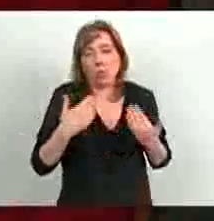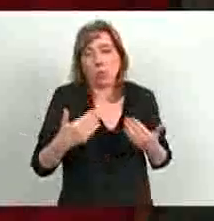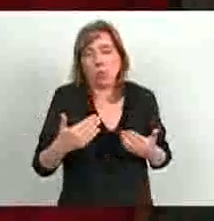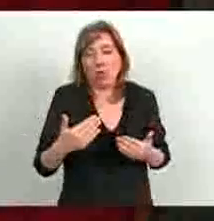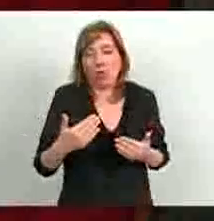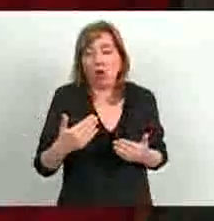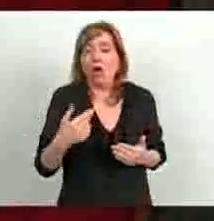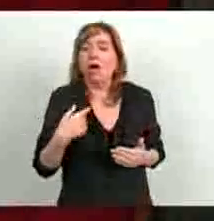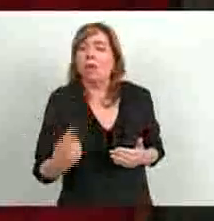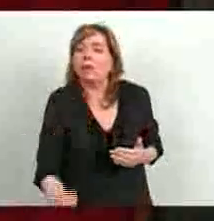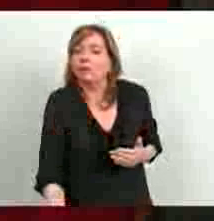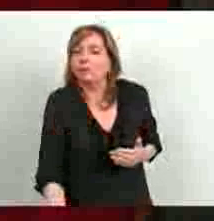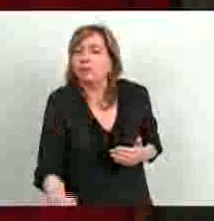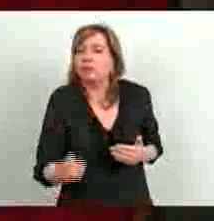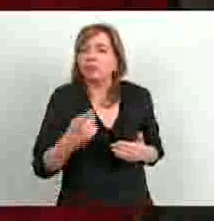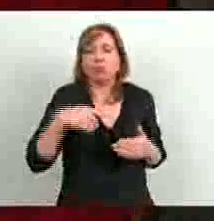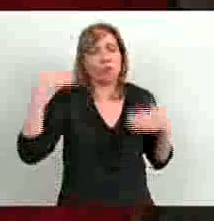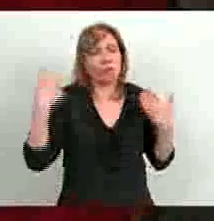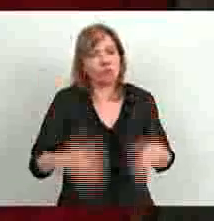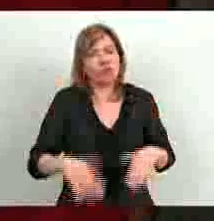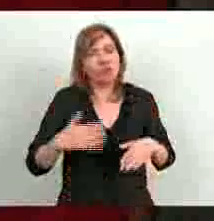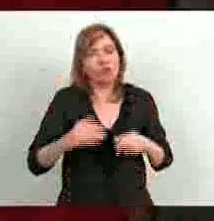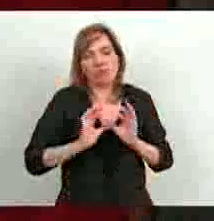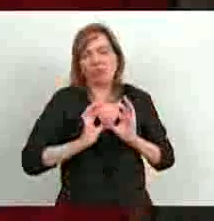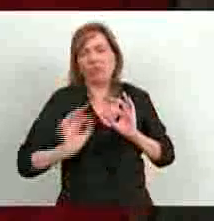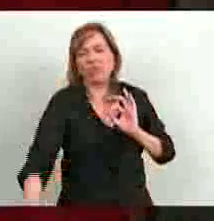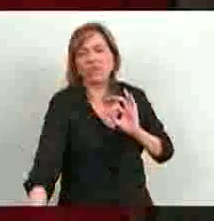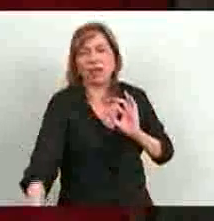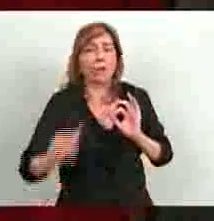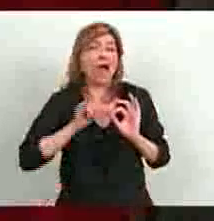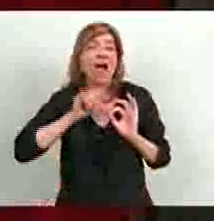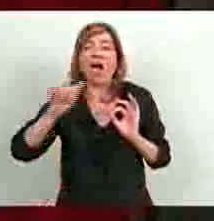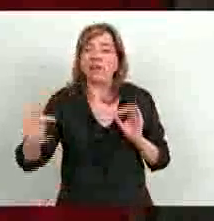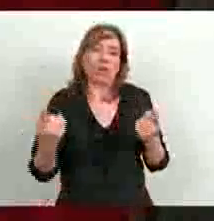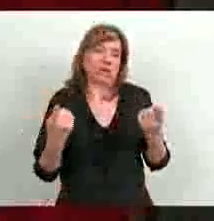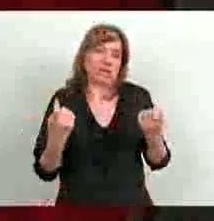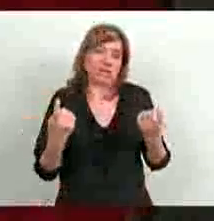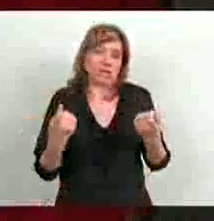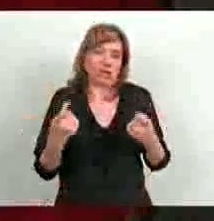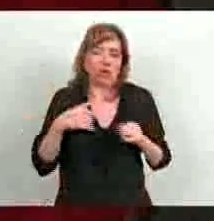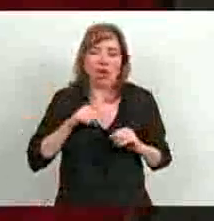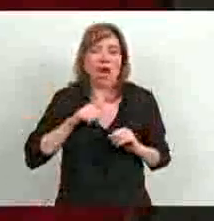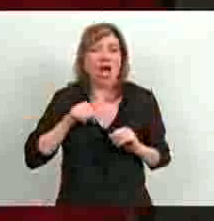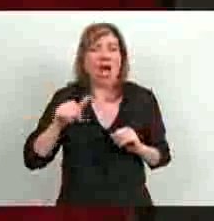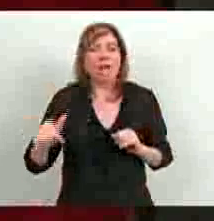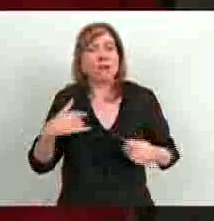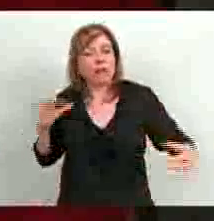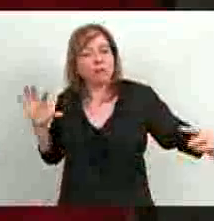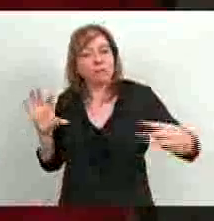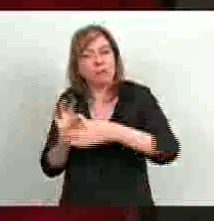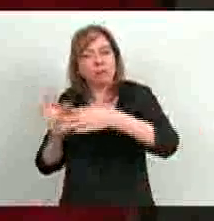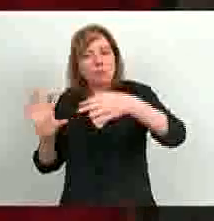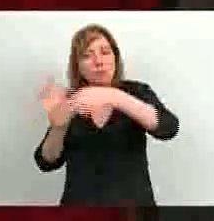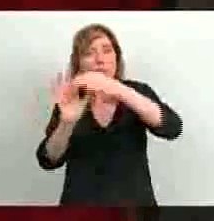que cuando uno vive a esas distancias, todos lo sabemos, el avión es imprescindible y es un rasgo de conectividad